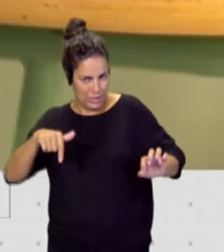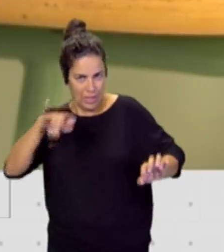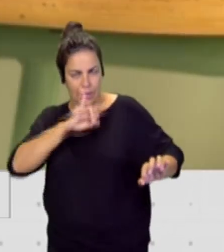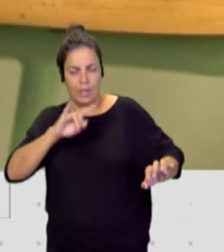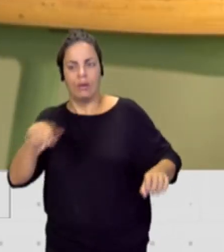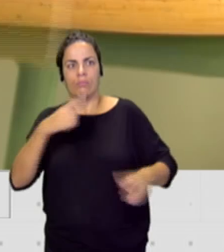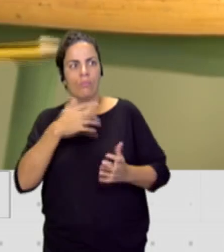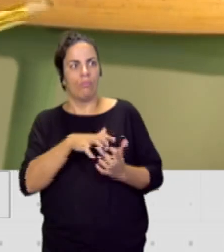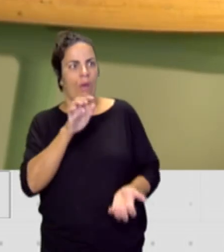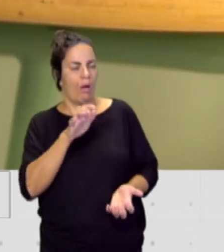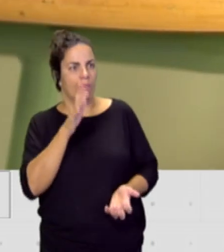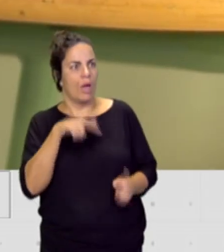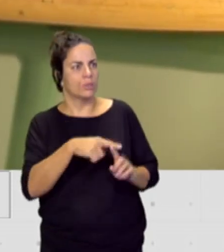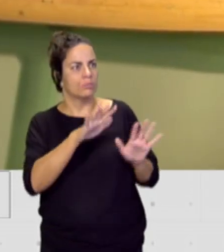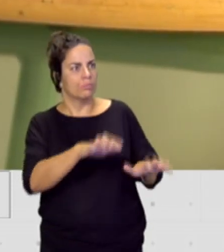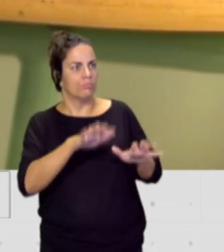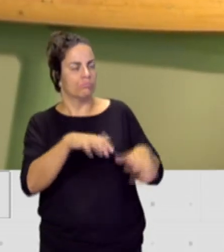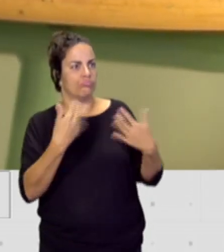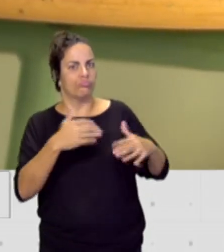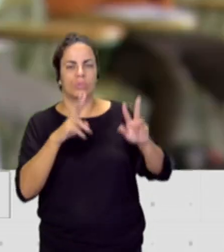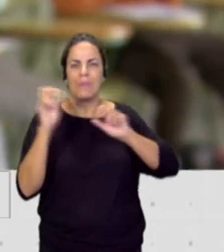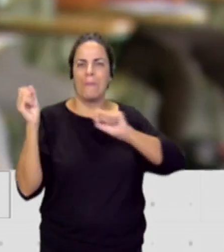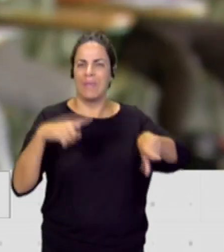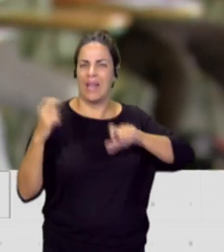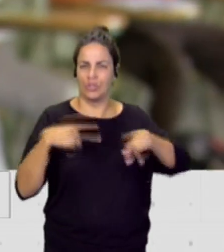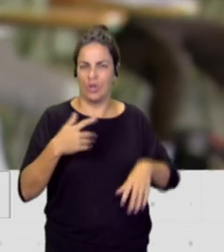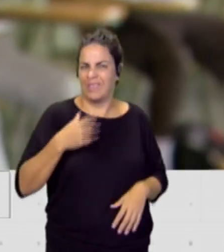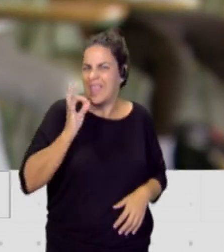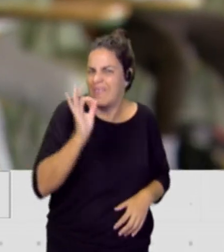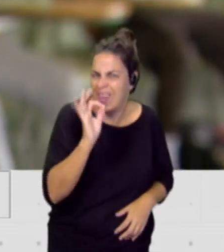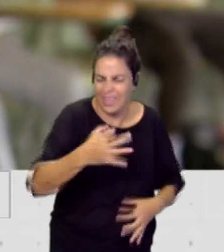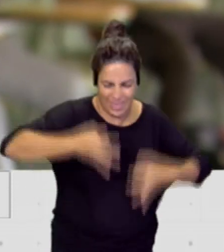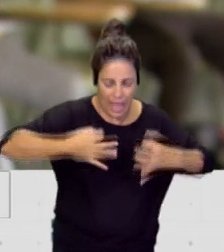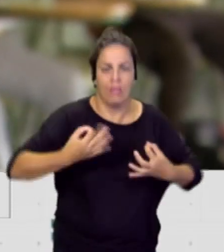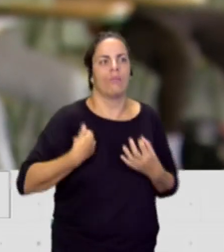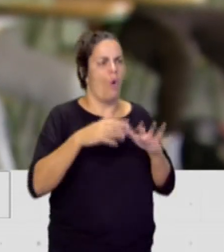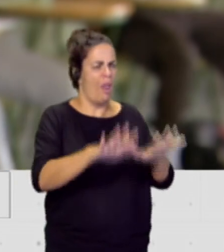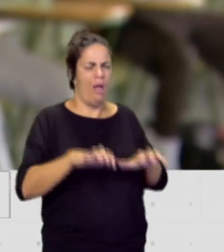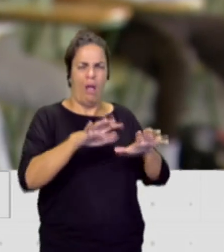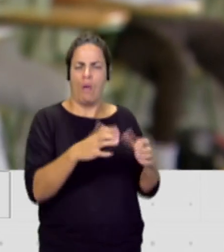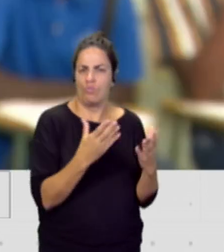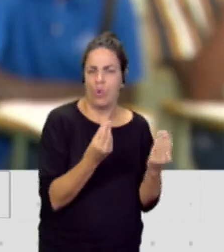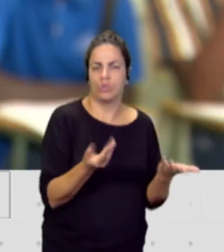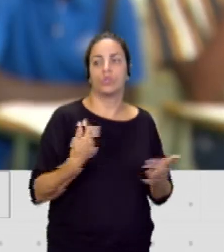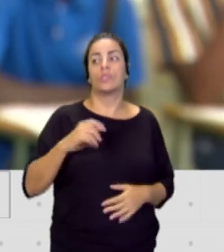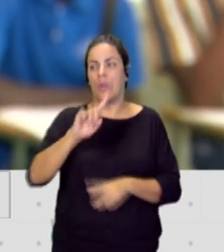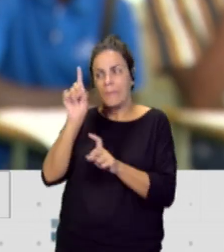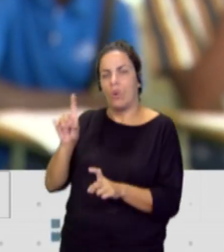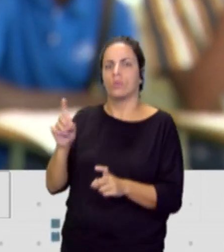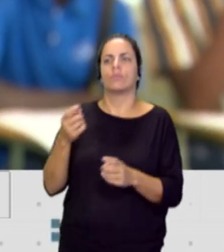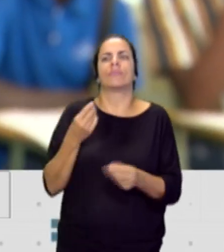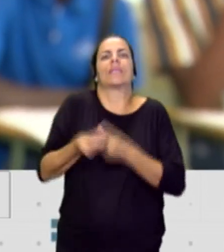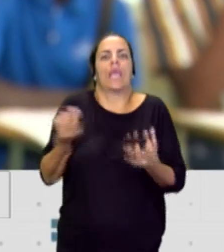montón, pero un montonazo de la emigración, de la verdad, habían aprendido de la verdad. Entonces, la primera pregunta es, ¿cómo nos movilizamos? ¿Cómo se van a